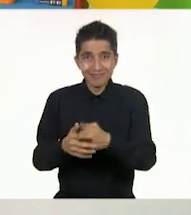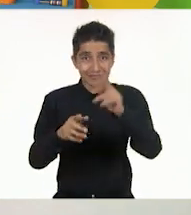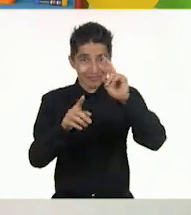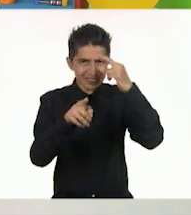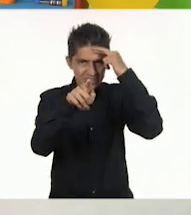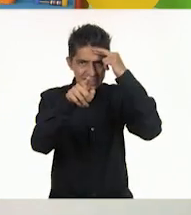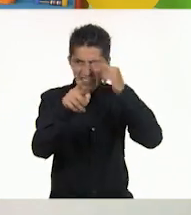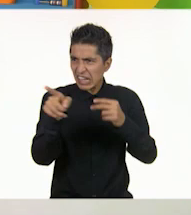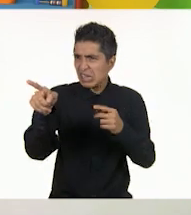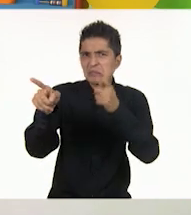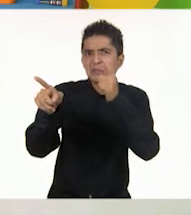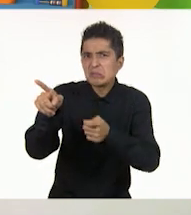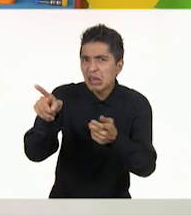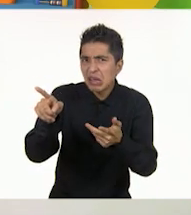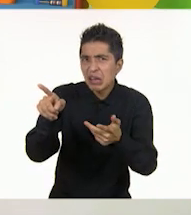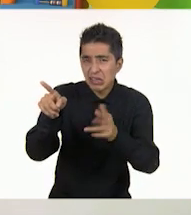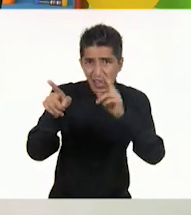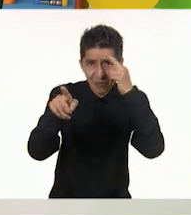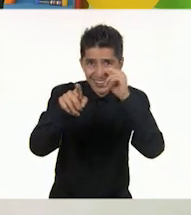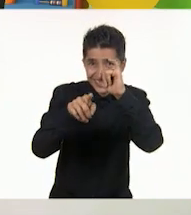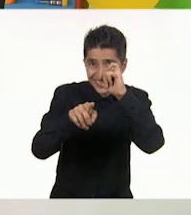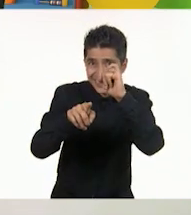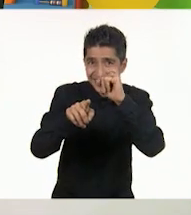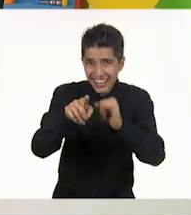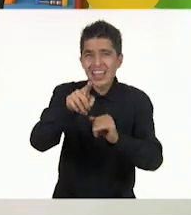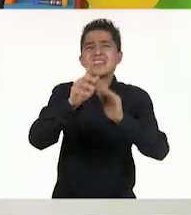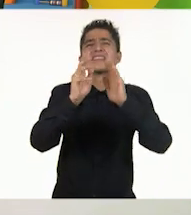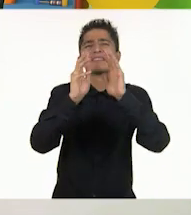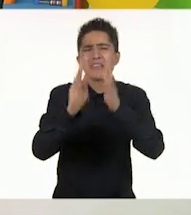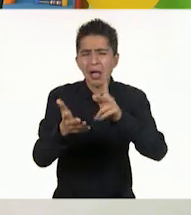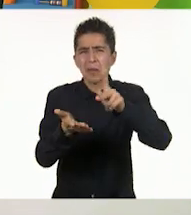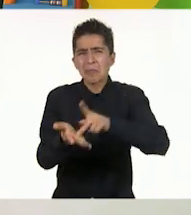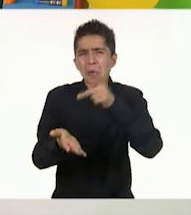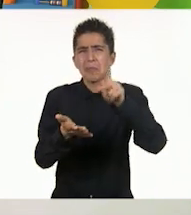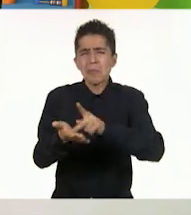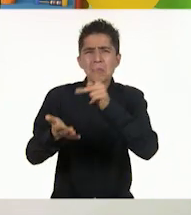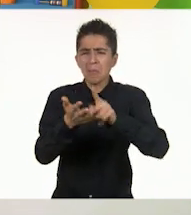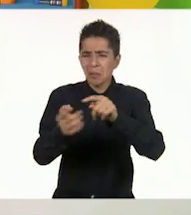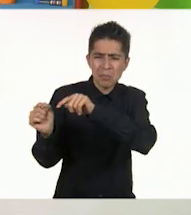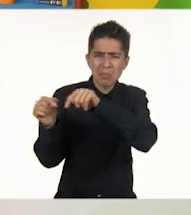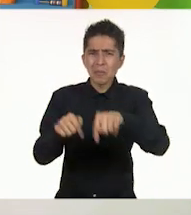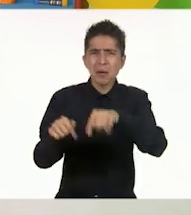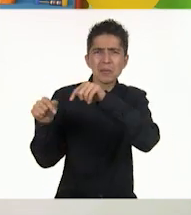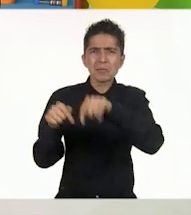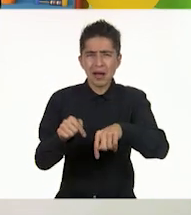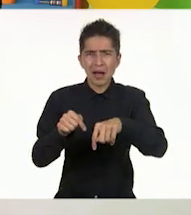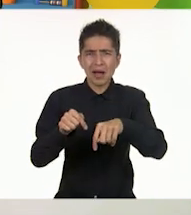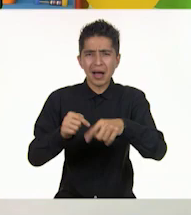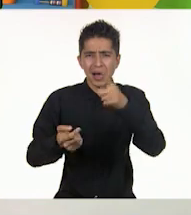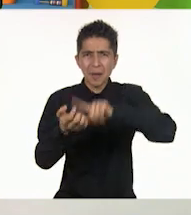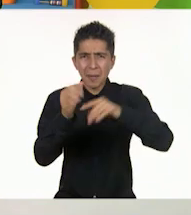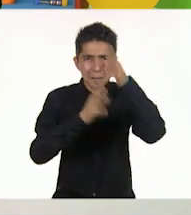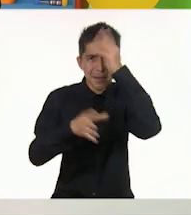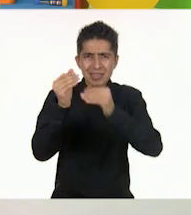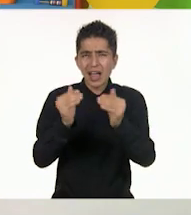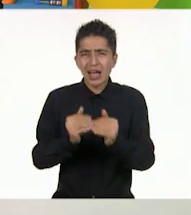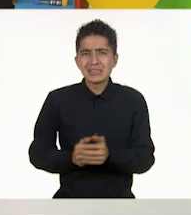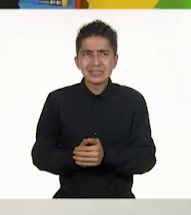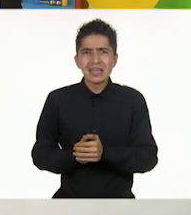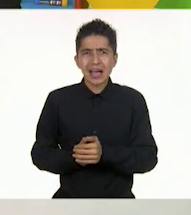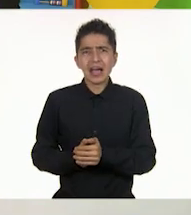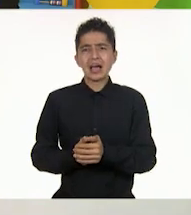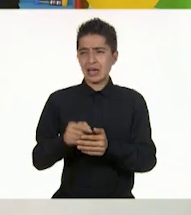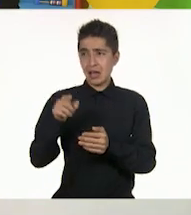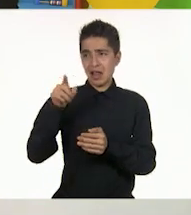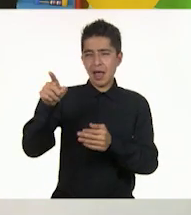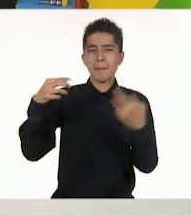acuerdan de él? Sí, ¿verdad? Ya ha estado en otras ocasiones con nosotros en el programa. Es, ni más ni menos, que